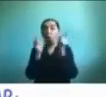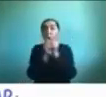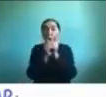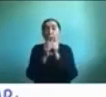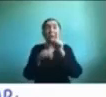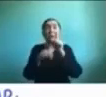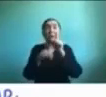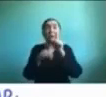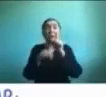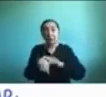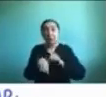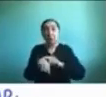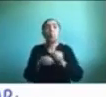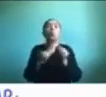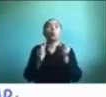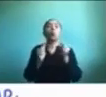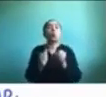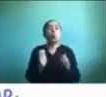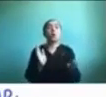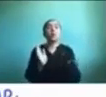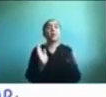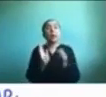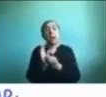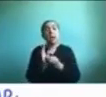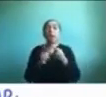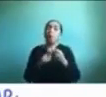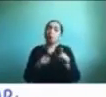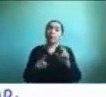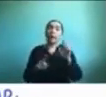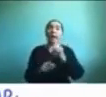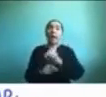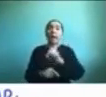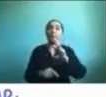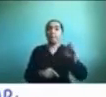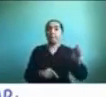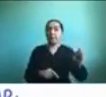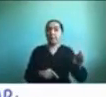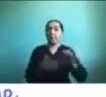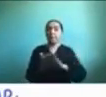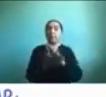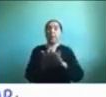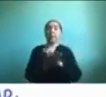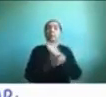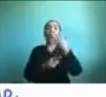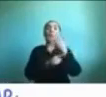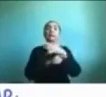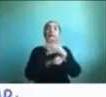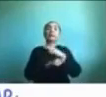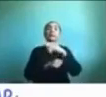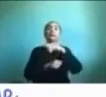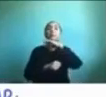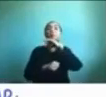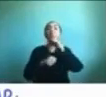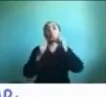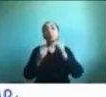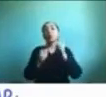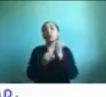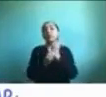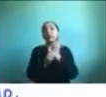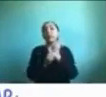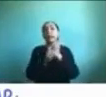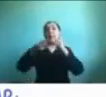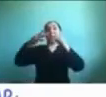pueden ir agregando otras aplicaciones entonces por ejemplo en un lapso de 15 minutos yo puedo trabajar con tres